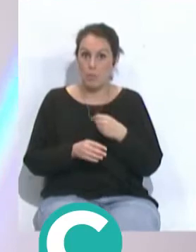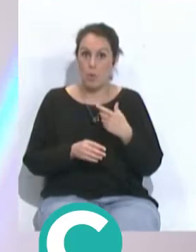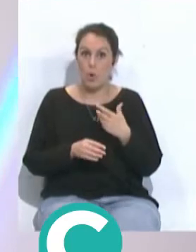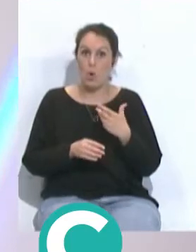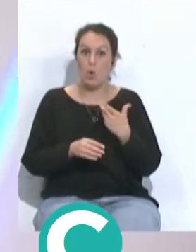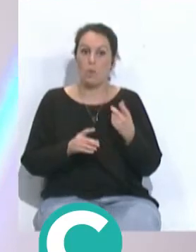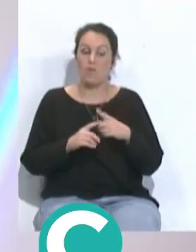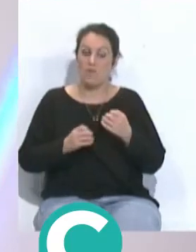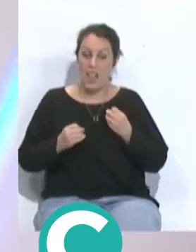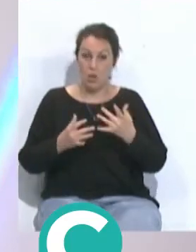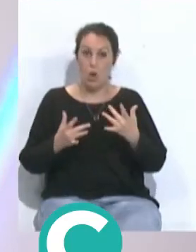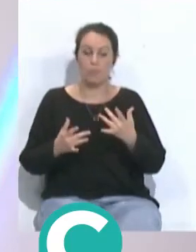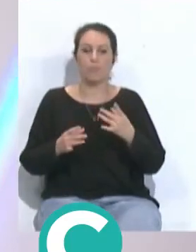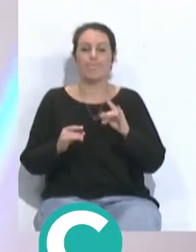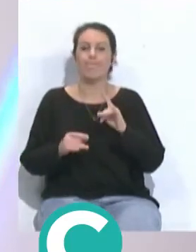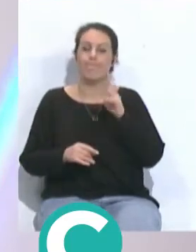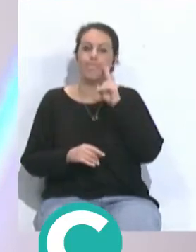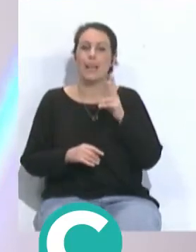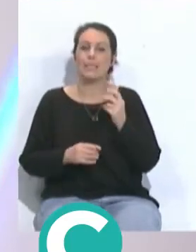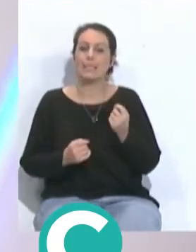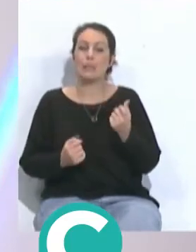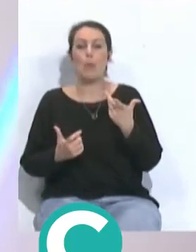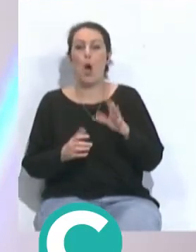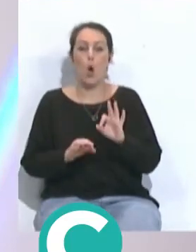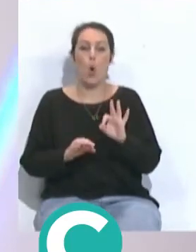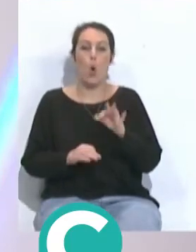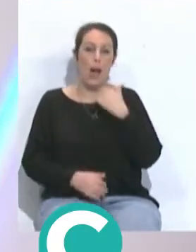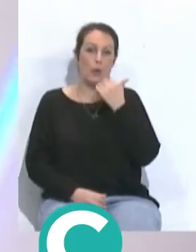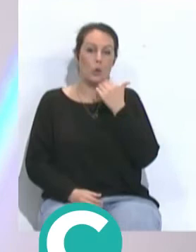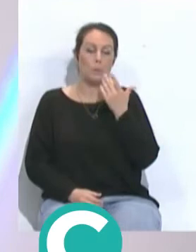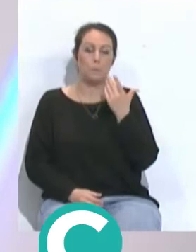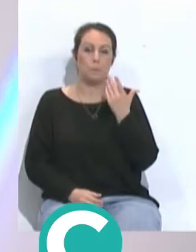revulsivos y si veo cierta chispa o veo cierto